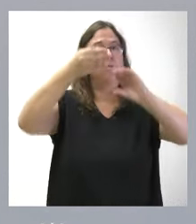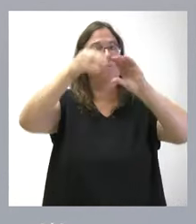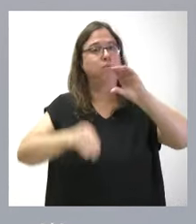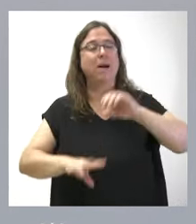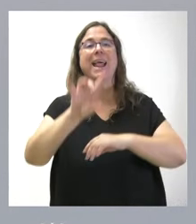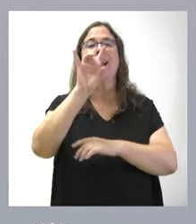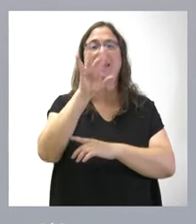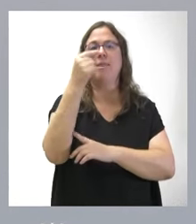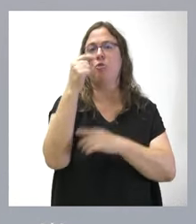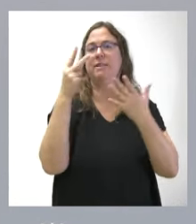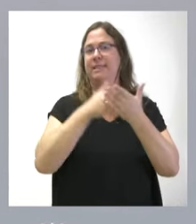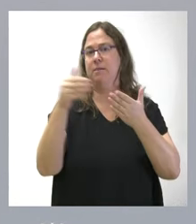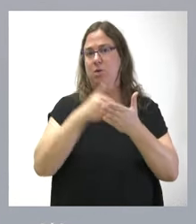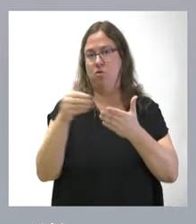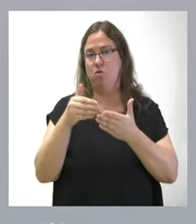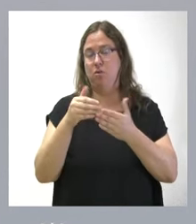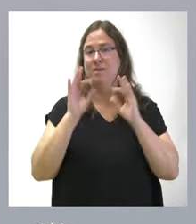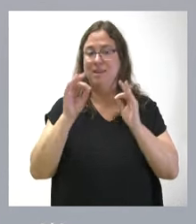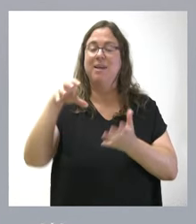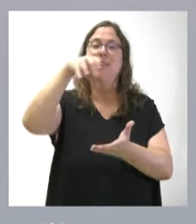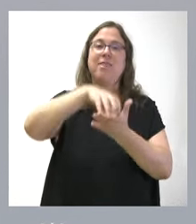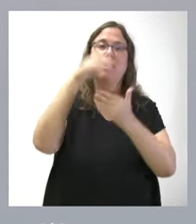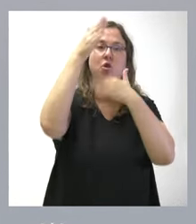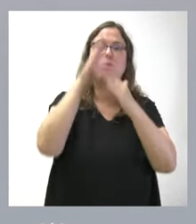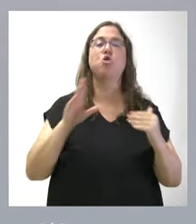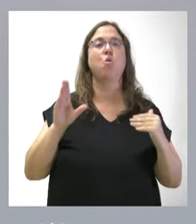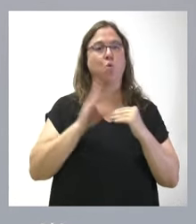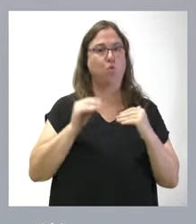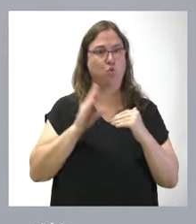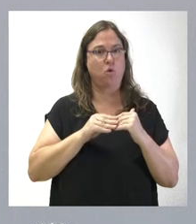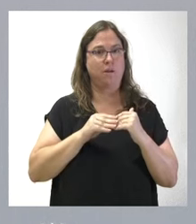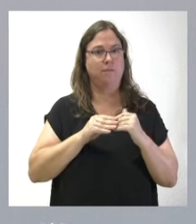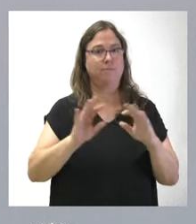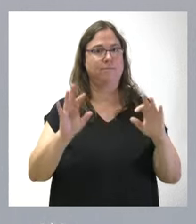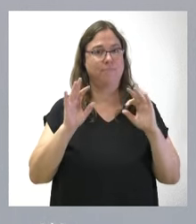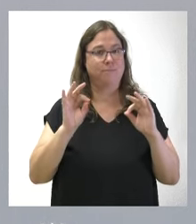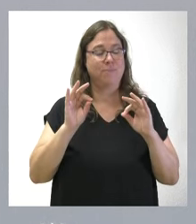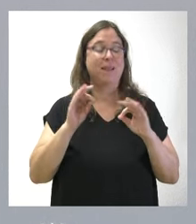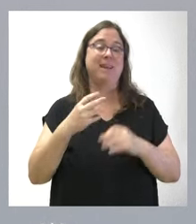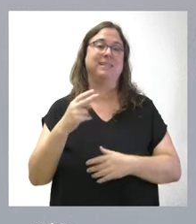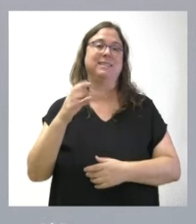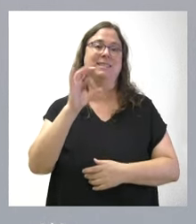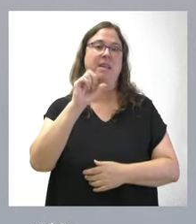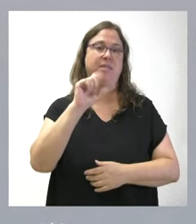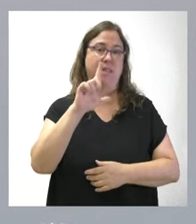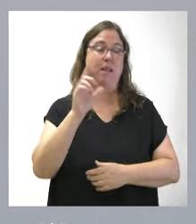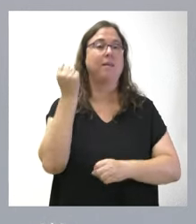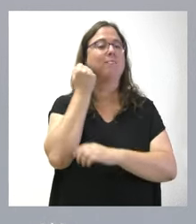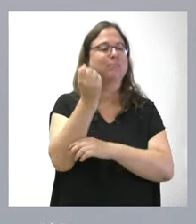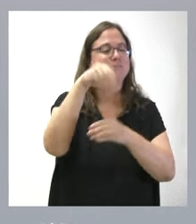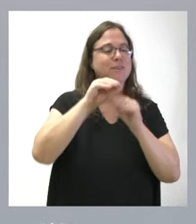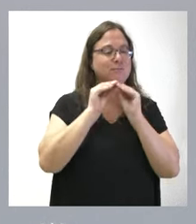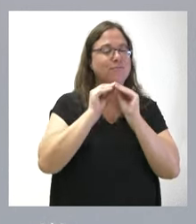15,7 millones para el centro de atención a usuarios en el SACIL. Va a incluir el soporte informático para los